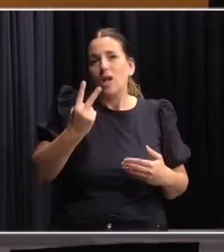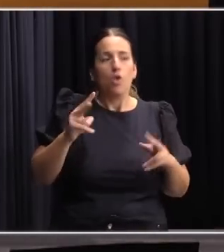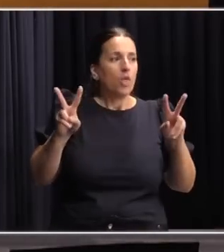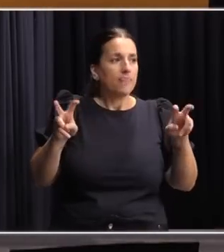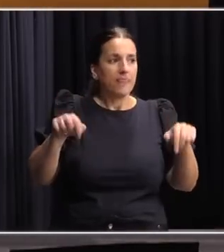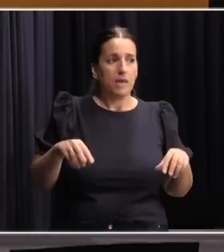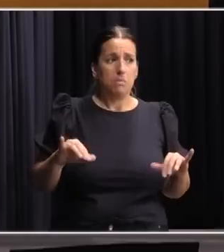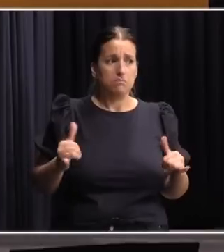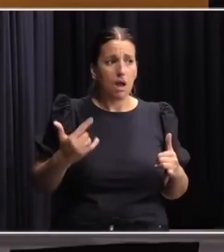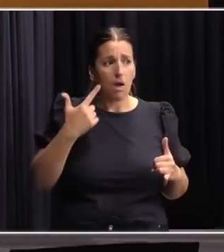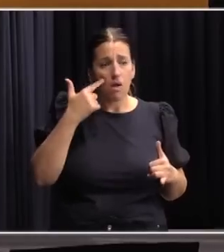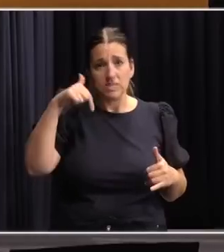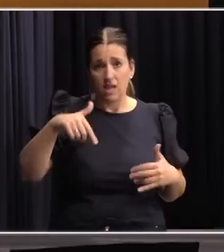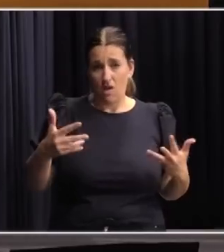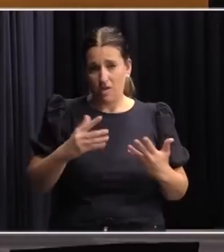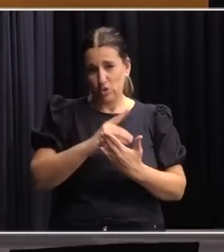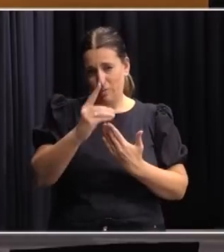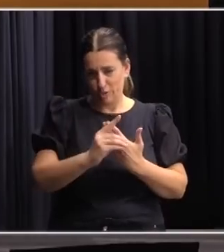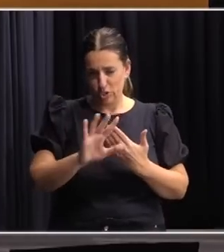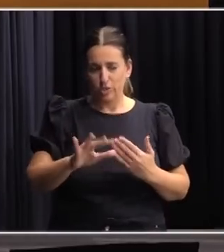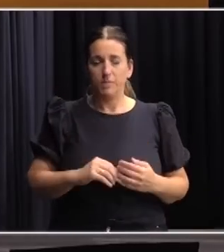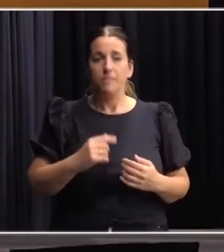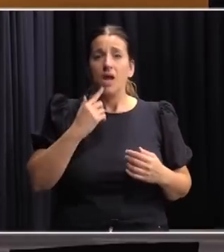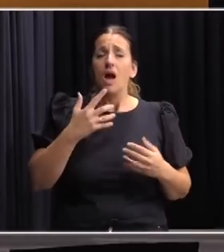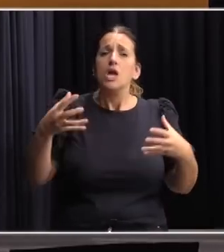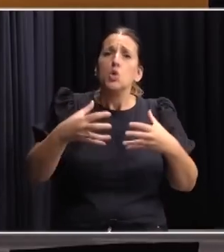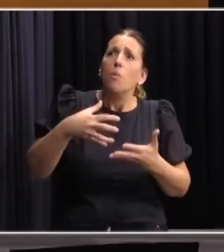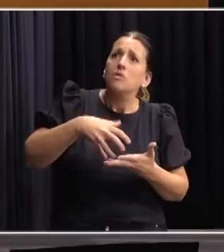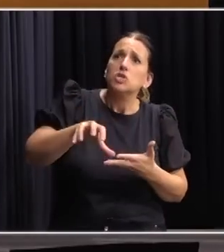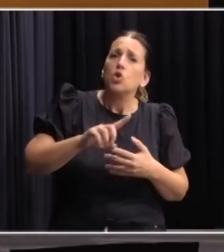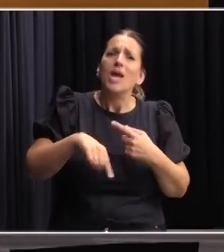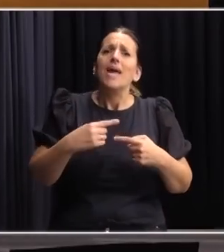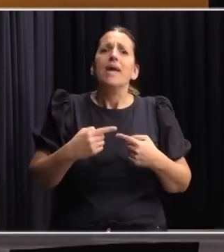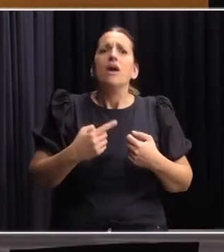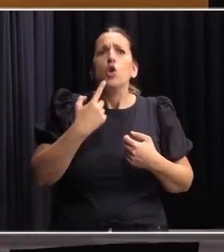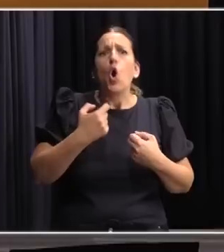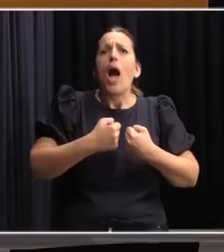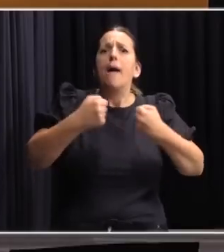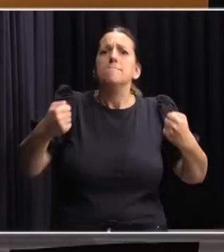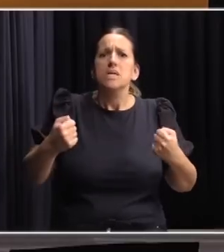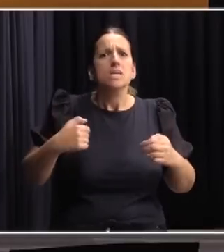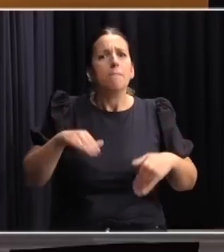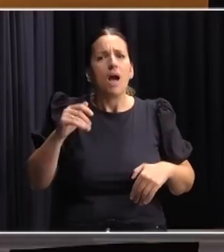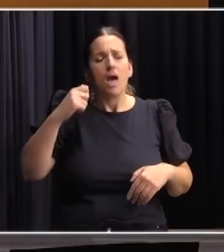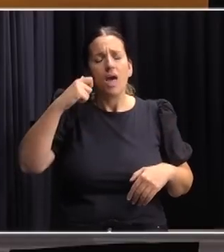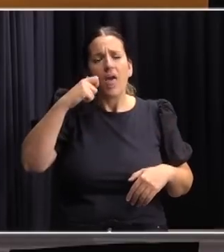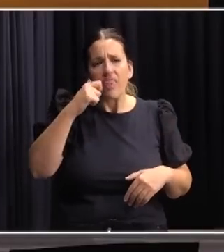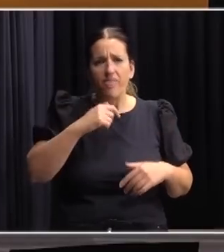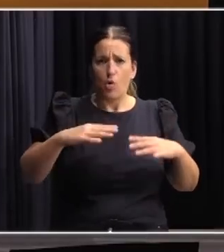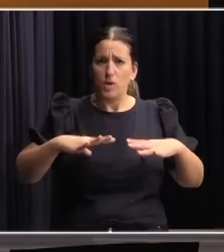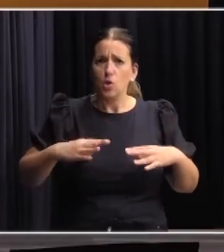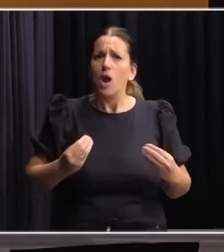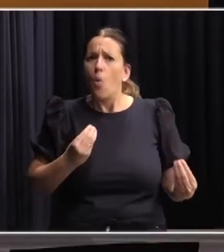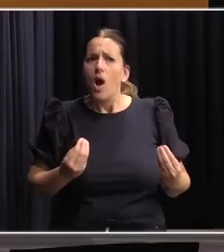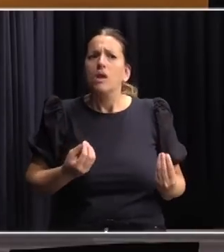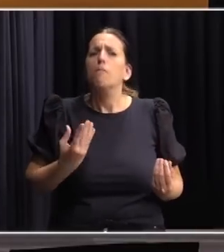ya se van conociendo del proyecto uno que hay sectores donde no se va a ampliar la edad jubilatoria quería saber cuáles son y cuál fue